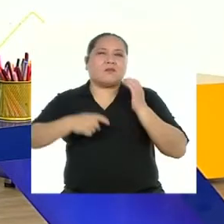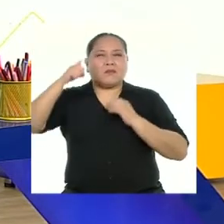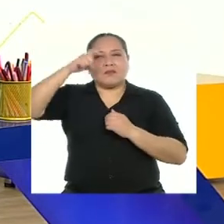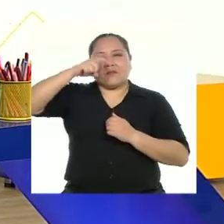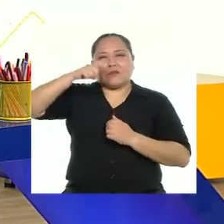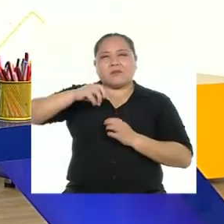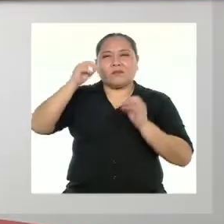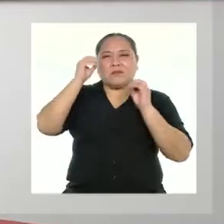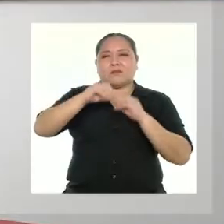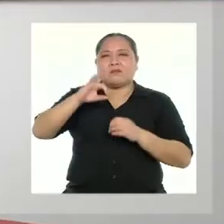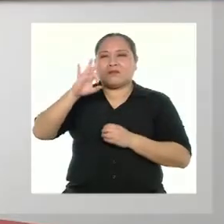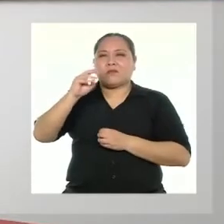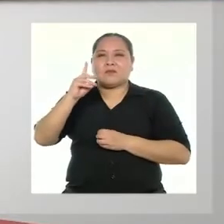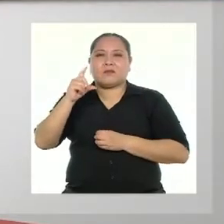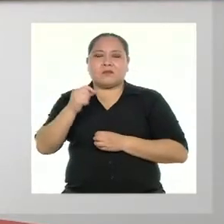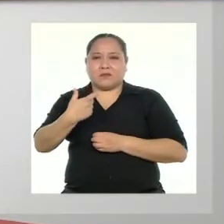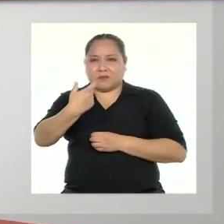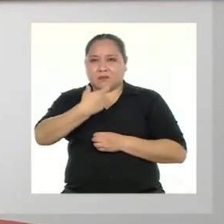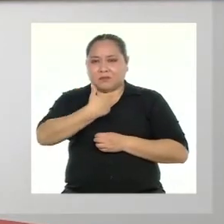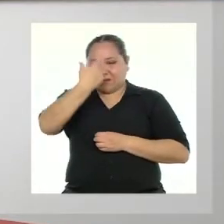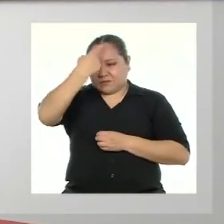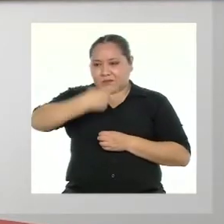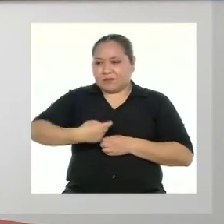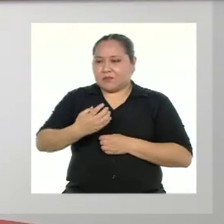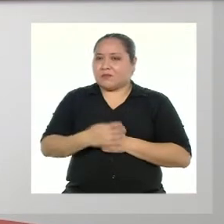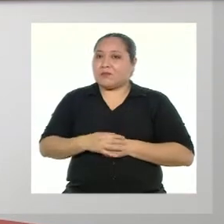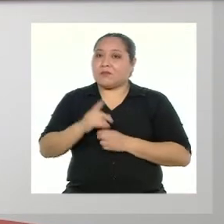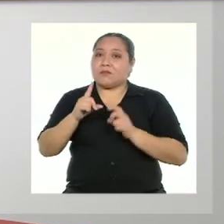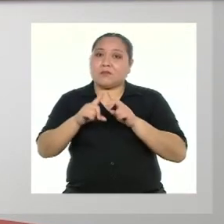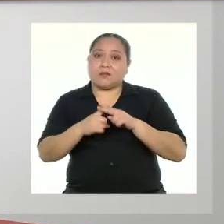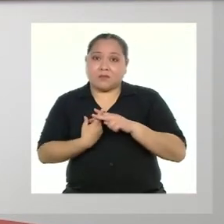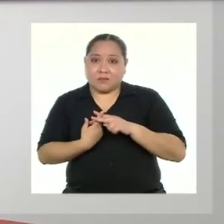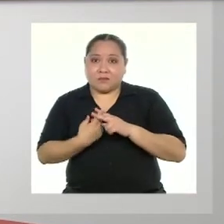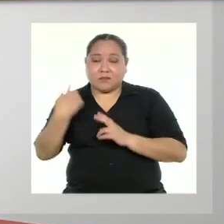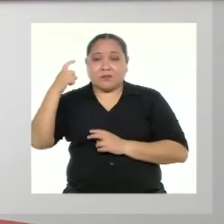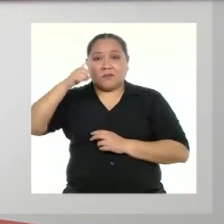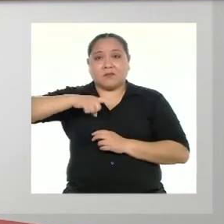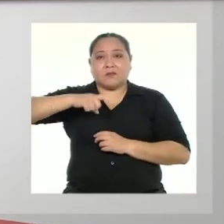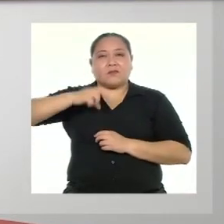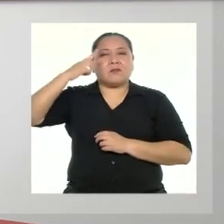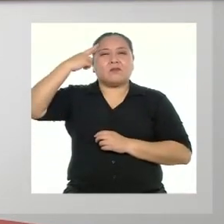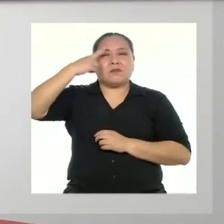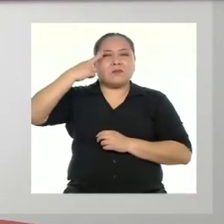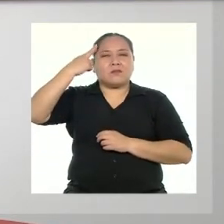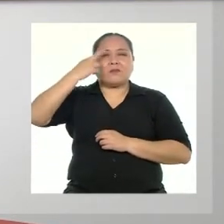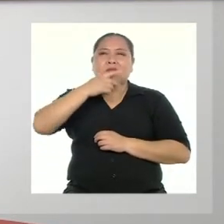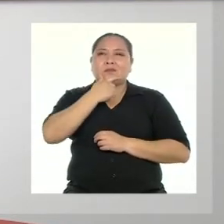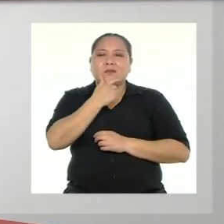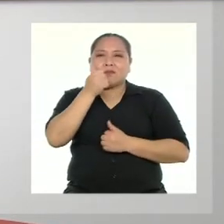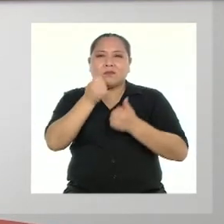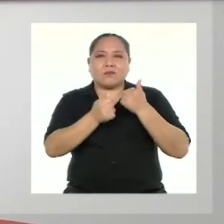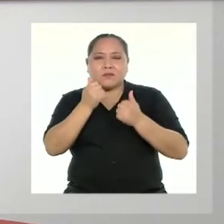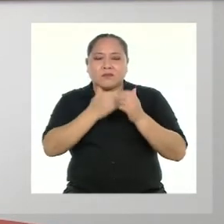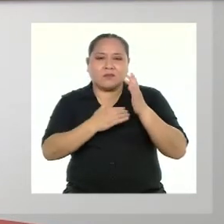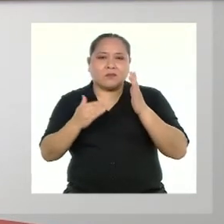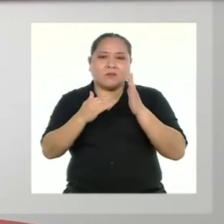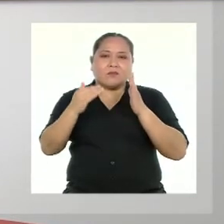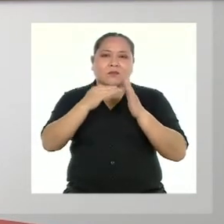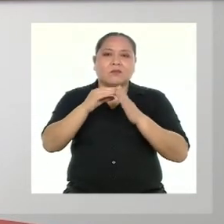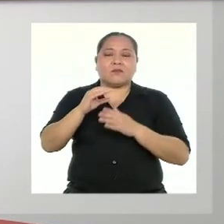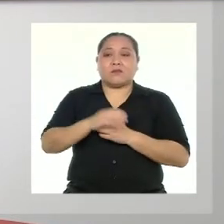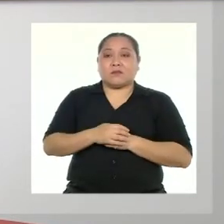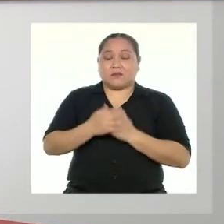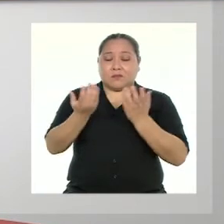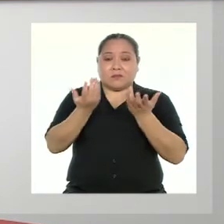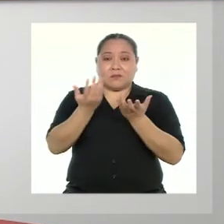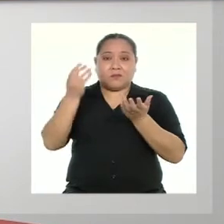hacer nuestro FODA personal? Para iniciar nuestro FODA personal, primero debemos reflexionar sobre nuestros avances académicos, nuestras